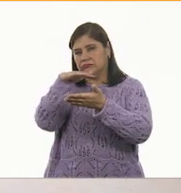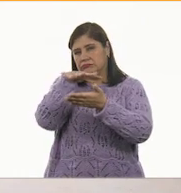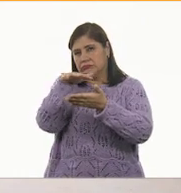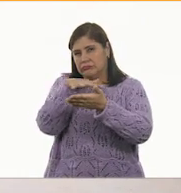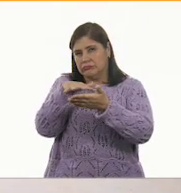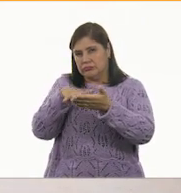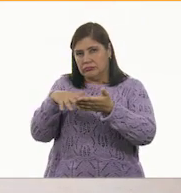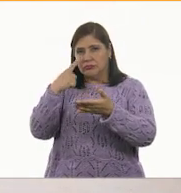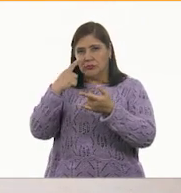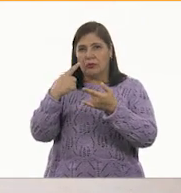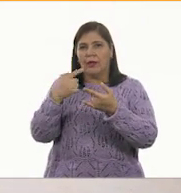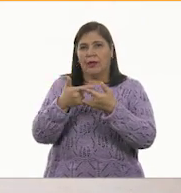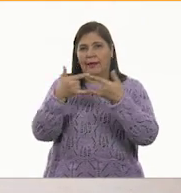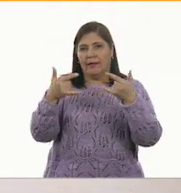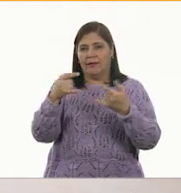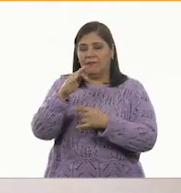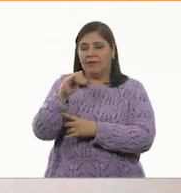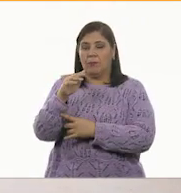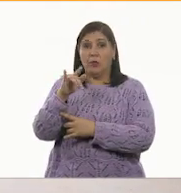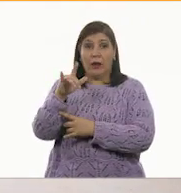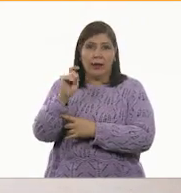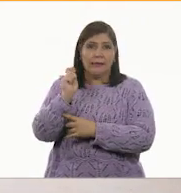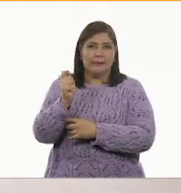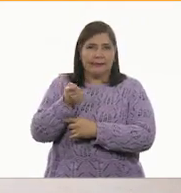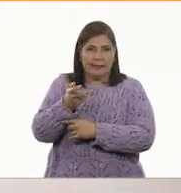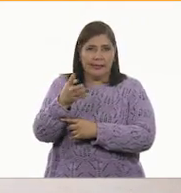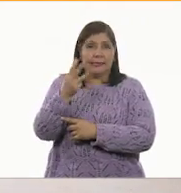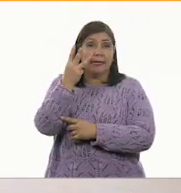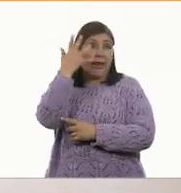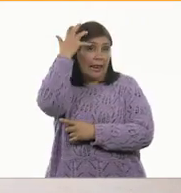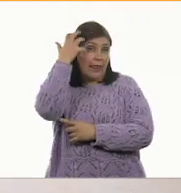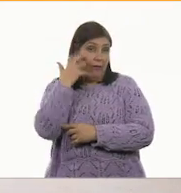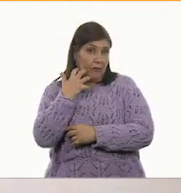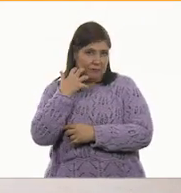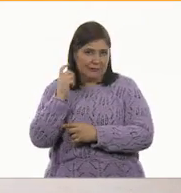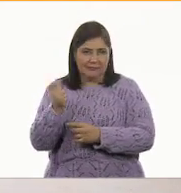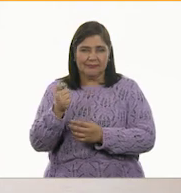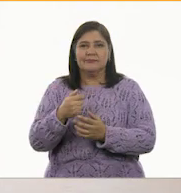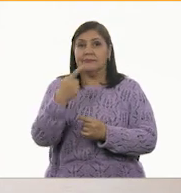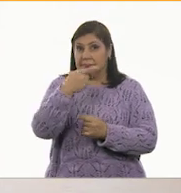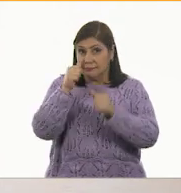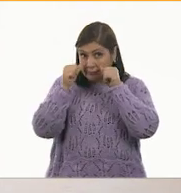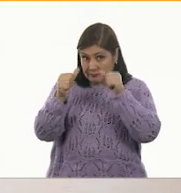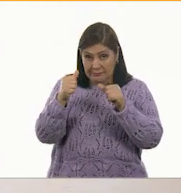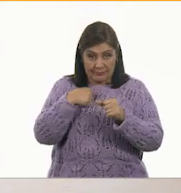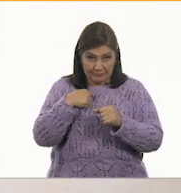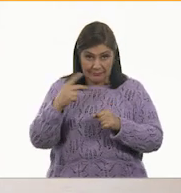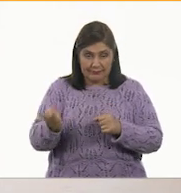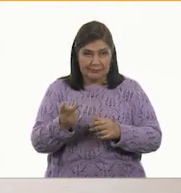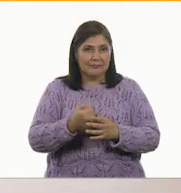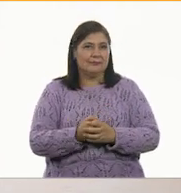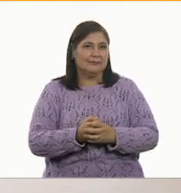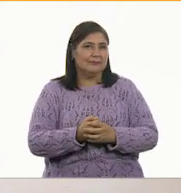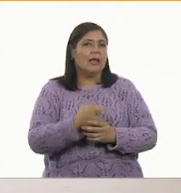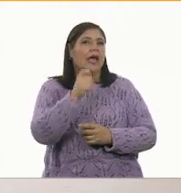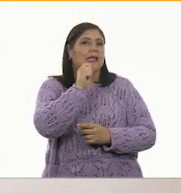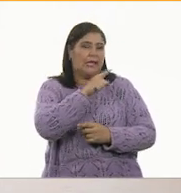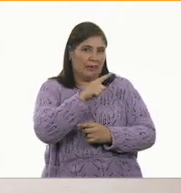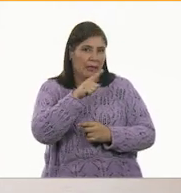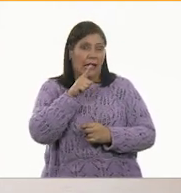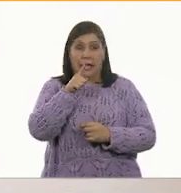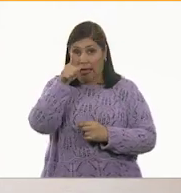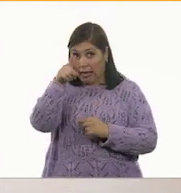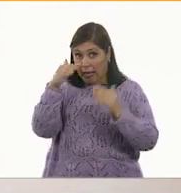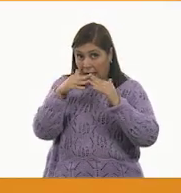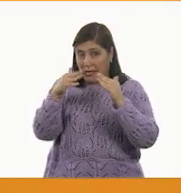que se llama Los Tres Leones. Ok, atento porque te voy a preguntar, ¿eh? Ayúdenme. Y también en casa también les voy a